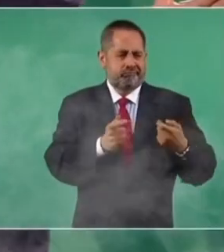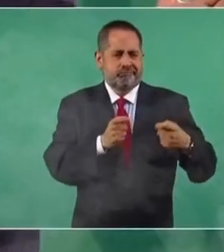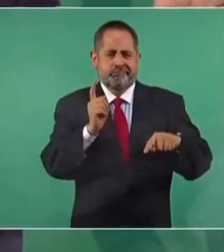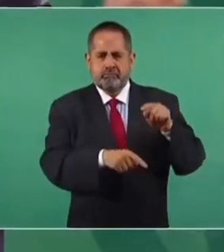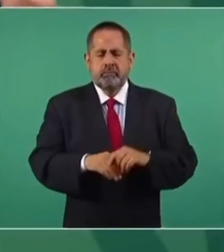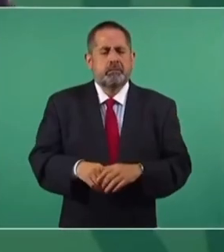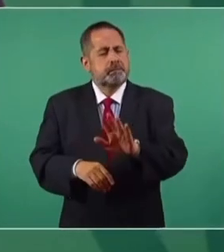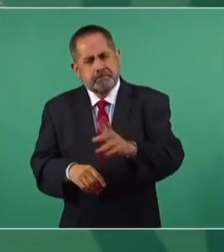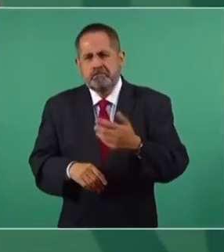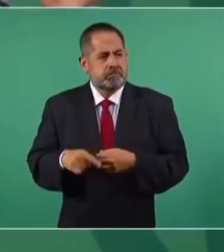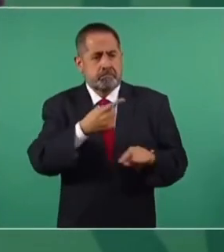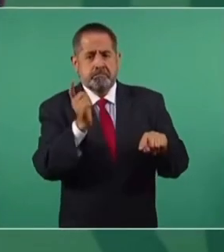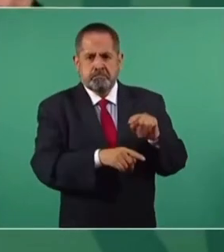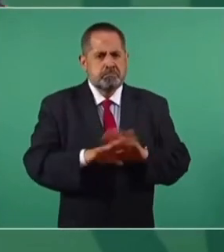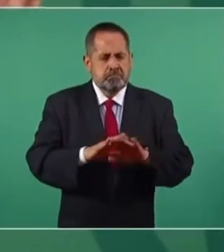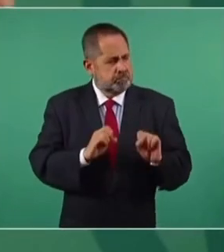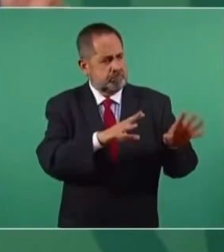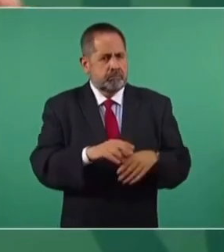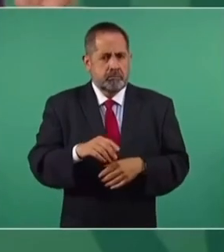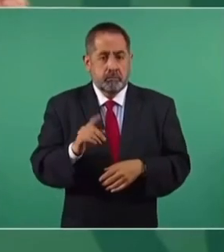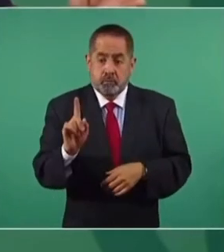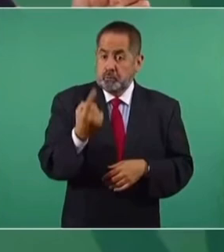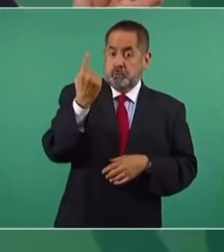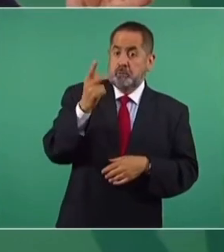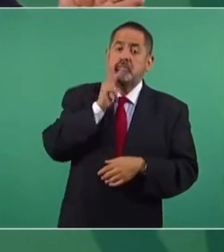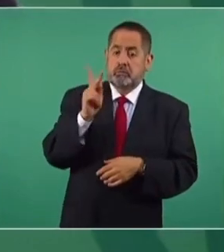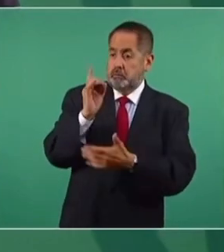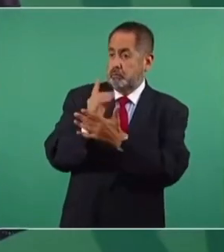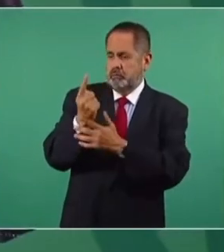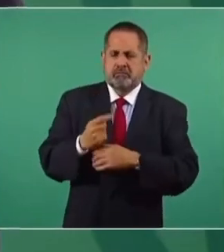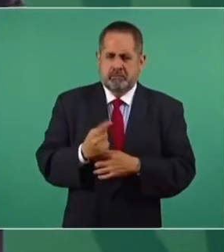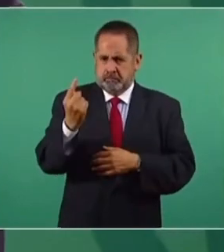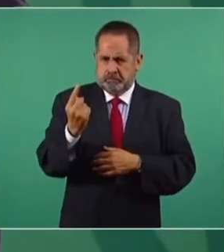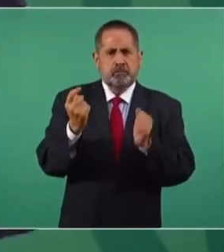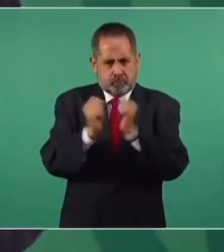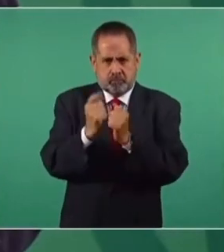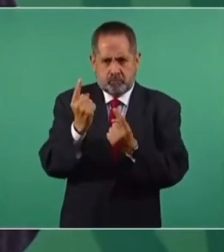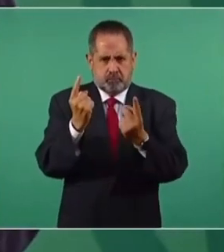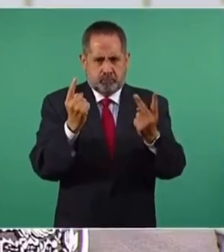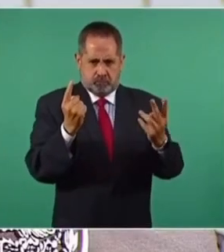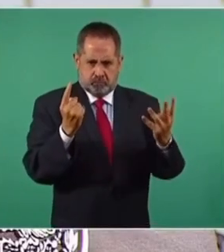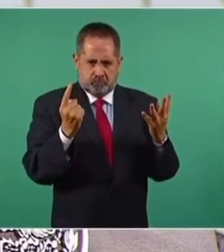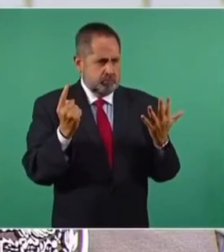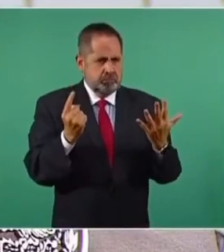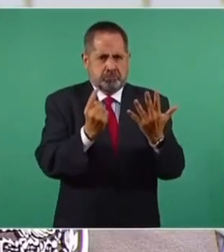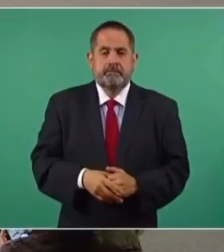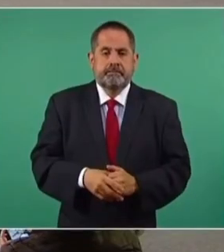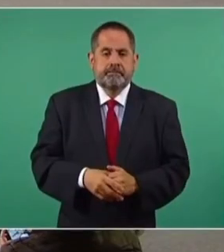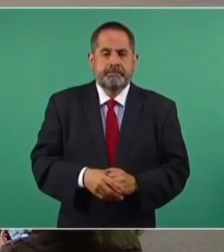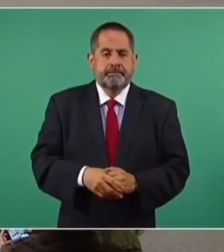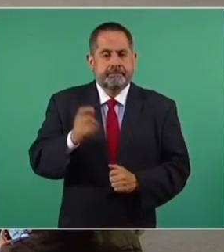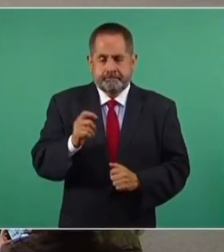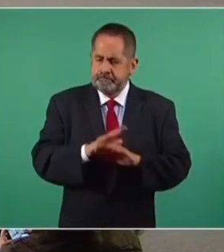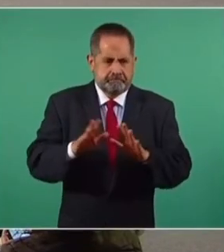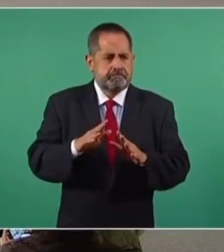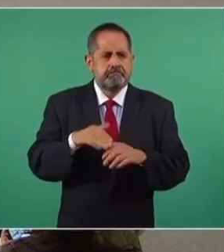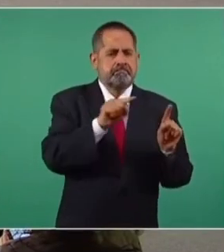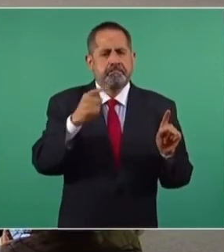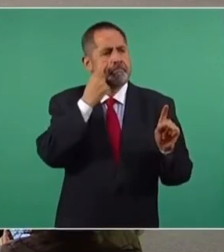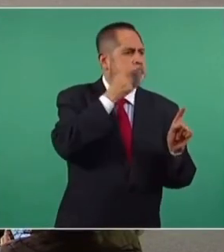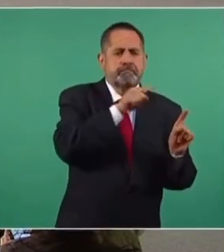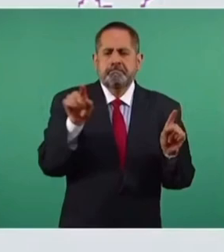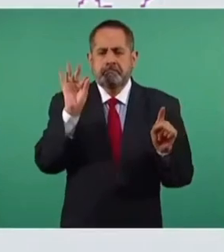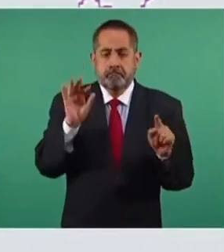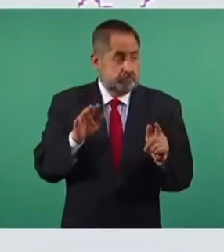Si no se les quita el mercado, no queda solo Pemex en la distribución del gas. Es un competidor más. Entonces, vamos a competir.